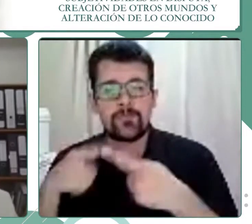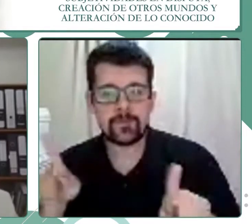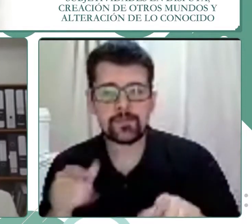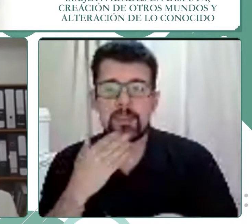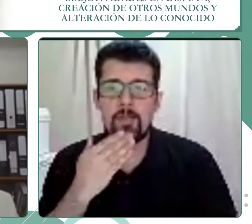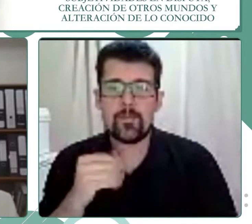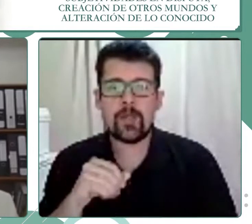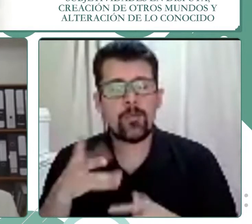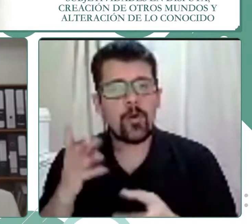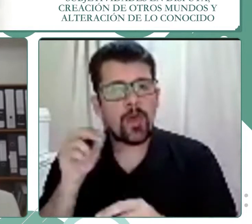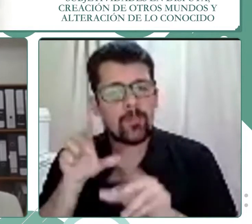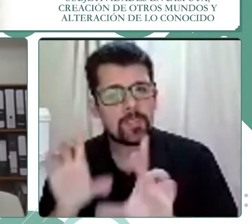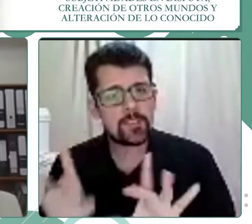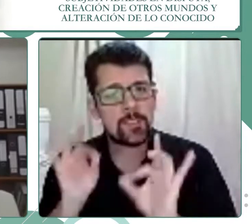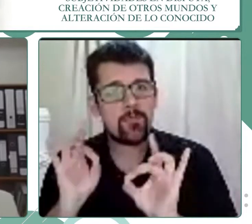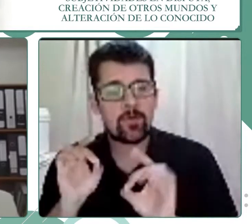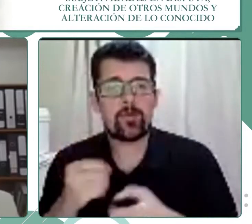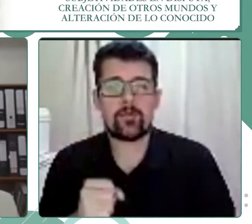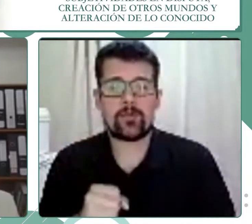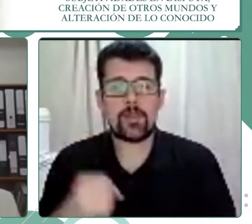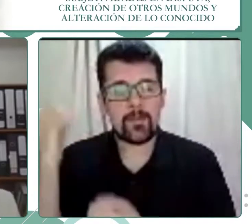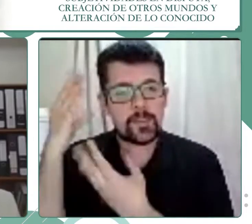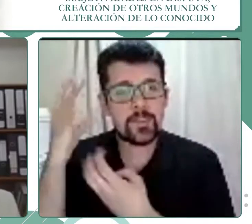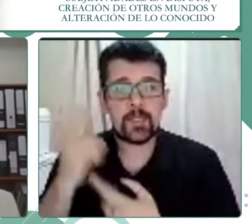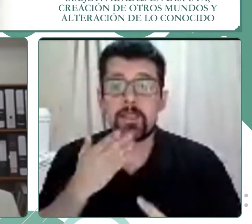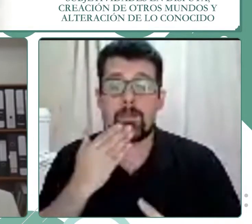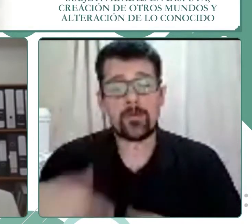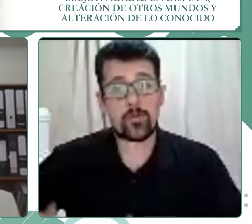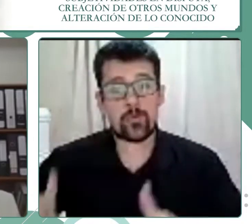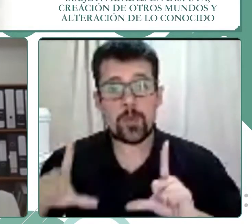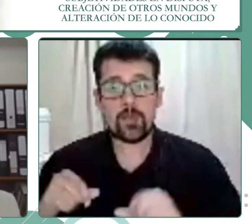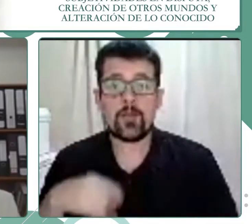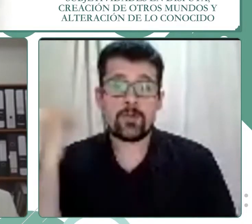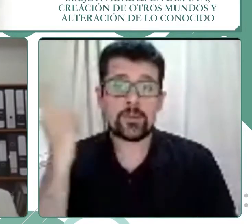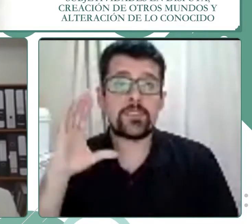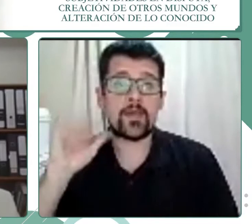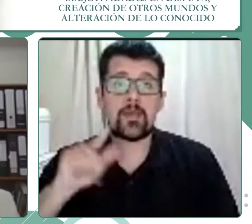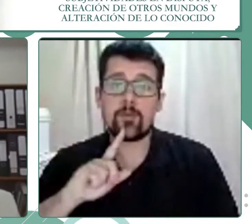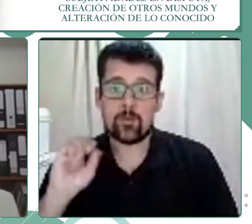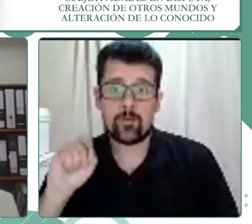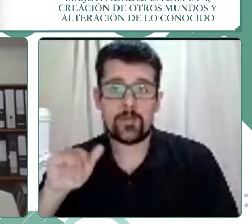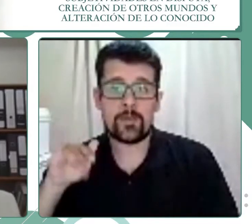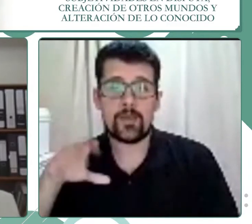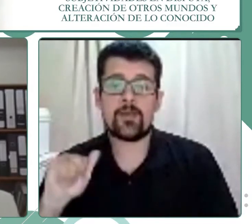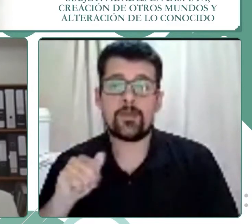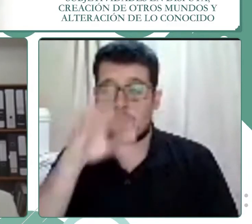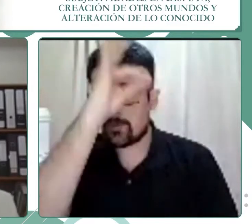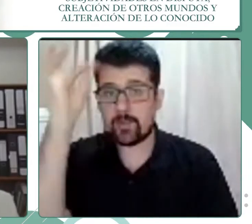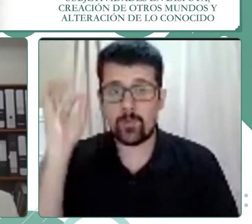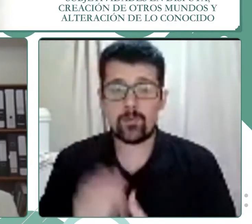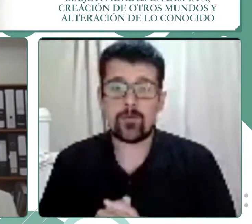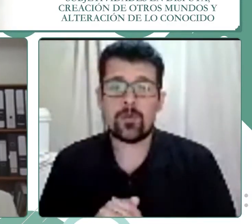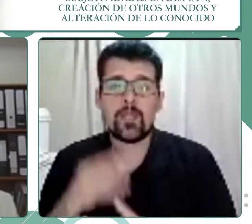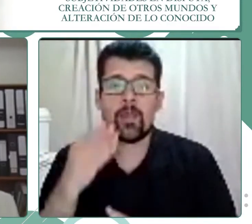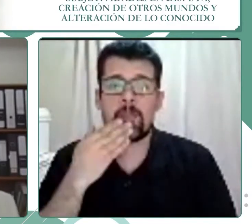específicos del aprendizaje y licenciada en Educación de la Universidad Católica de Temuco, máster en Neurociencias Cognitivas